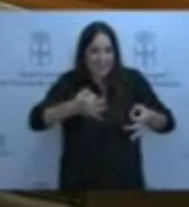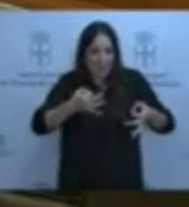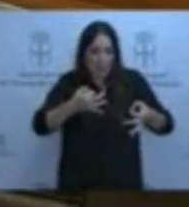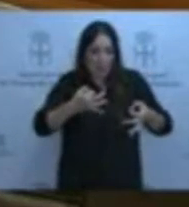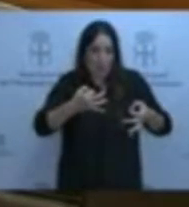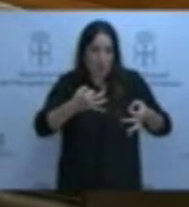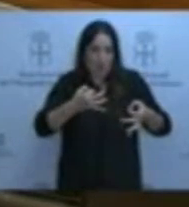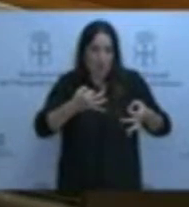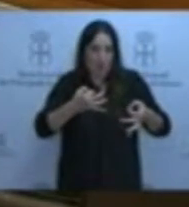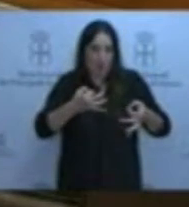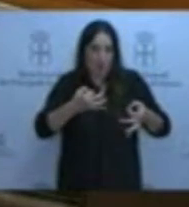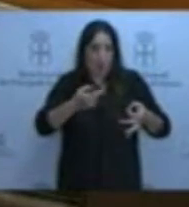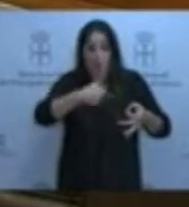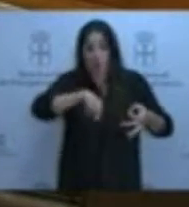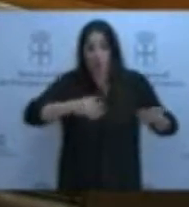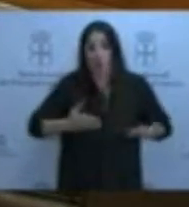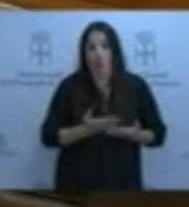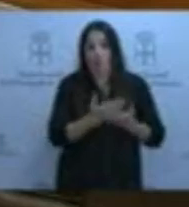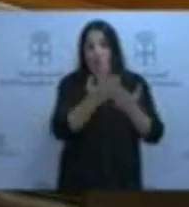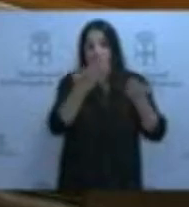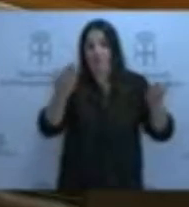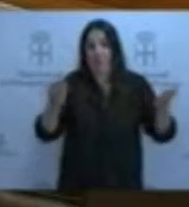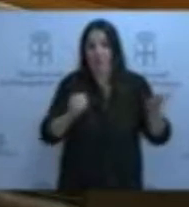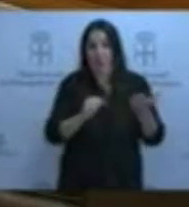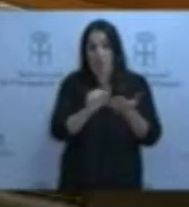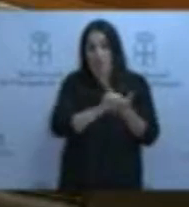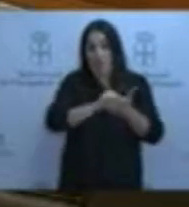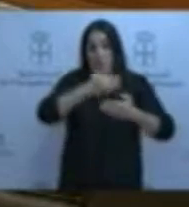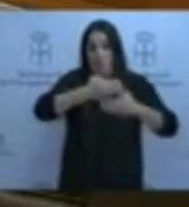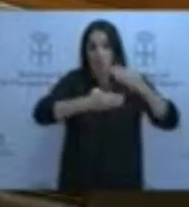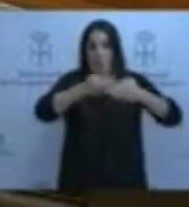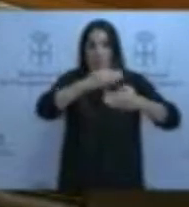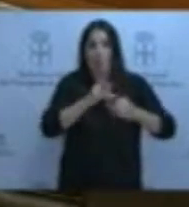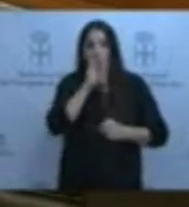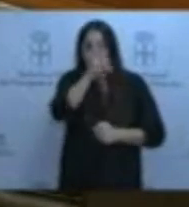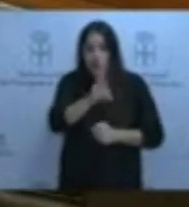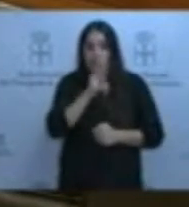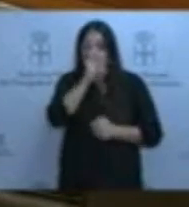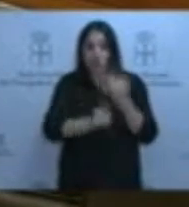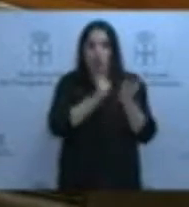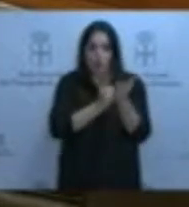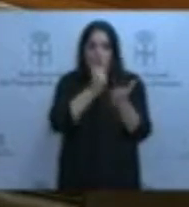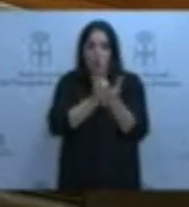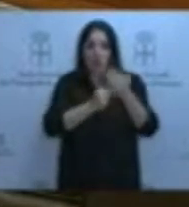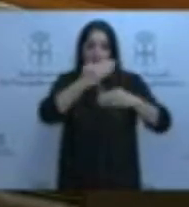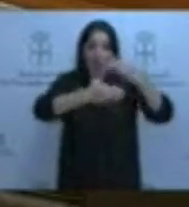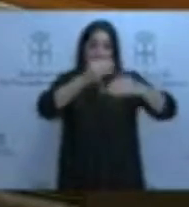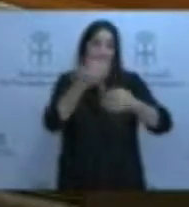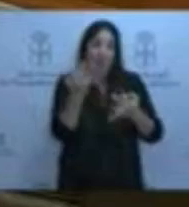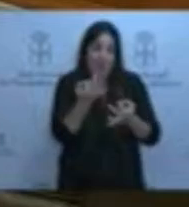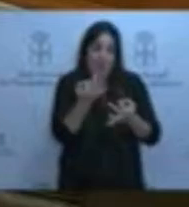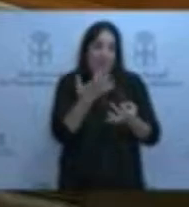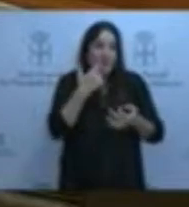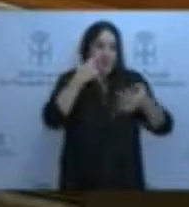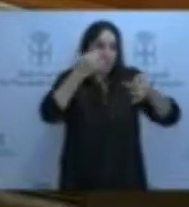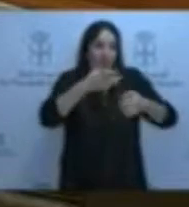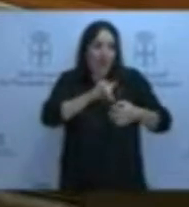efectuando una ofrenda de hormigón al mar cada dos años, pues quizá también se aseguraran que no